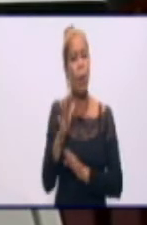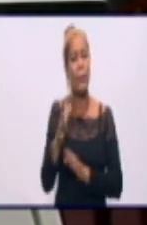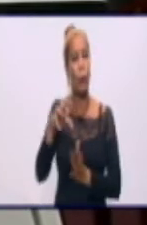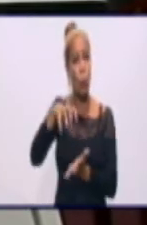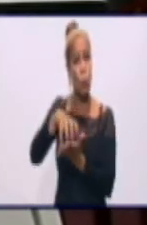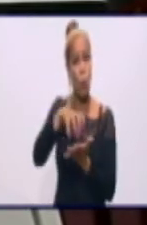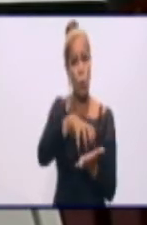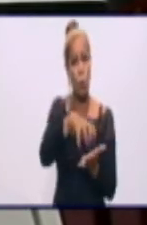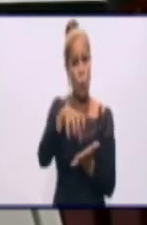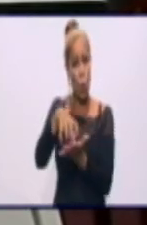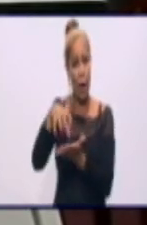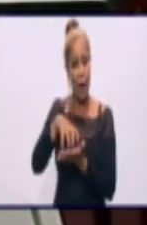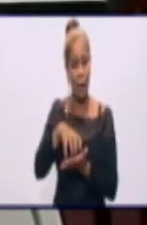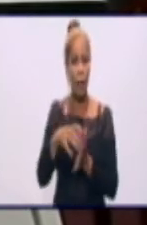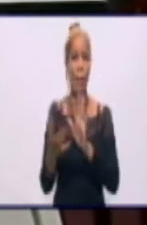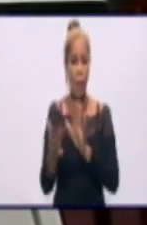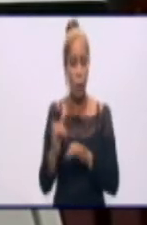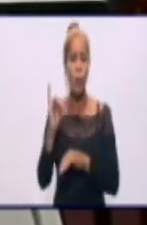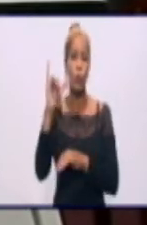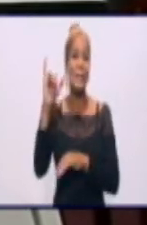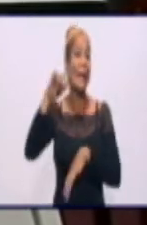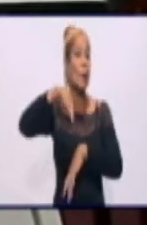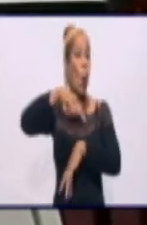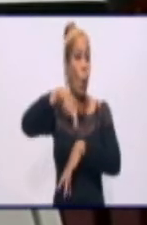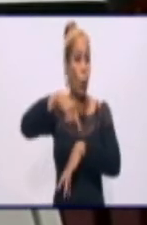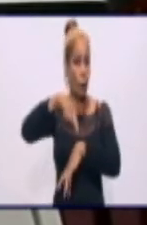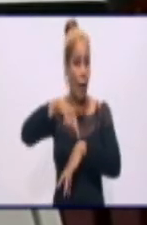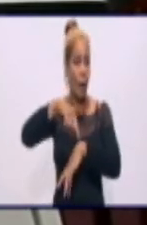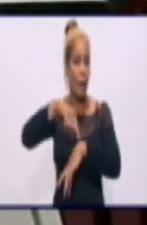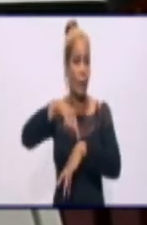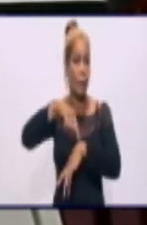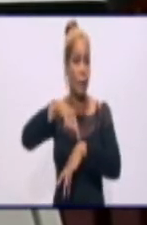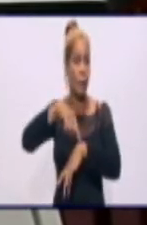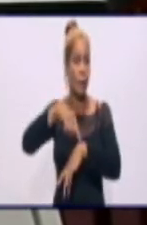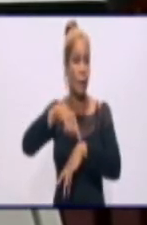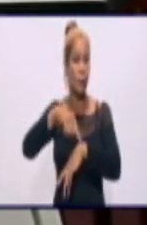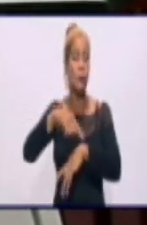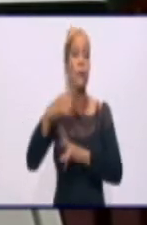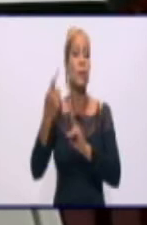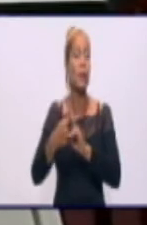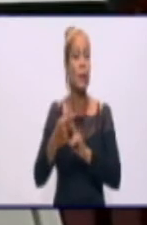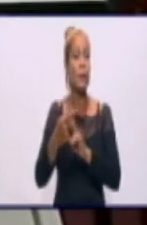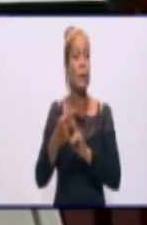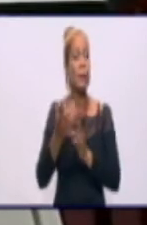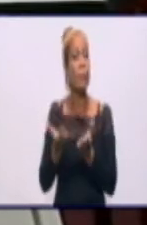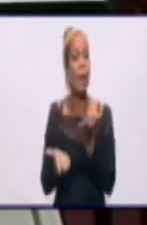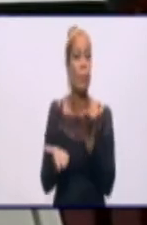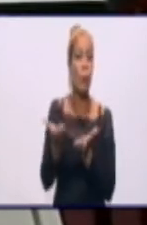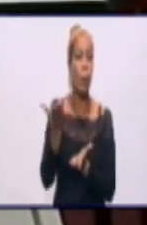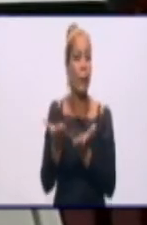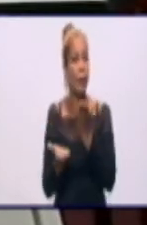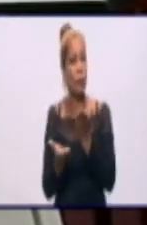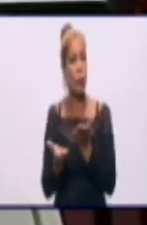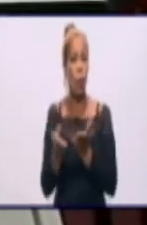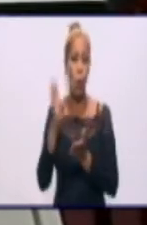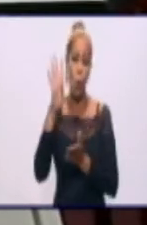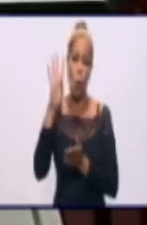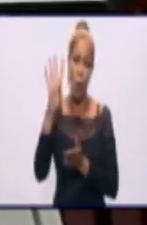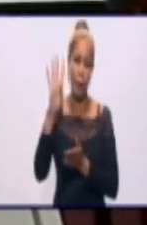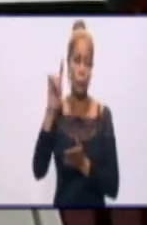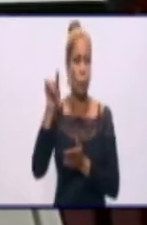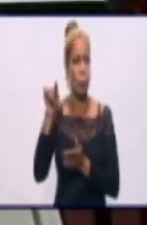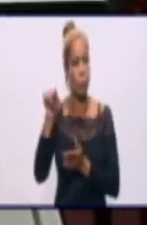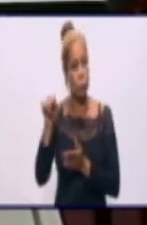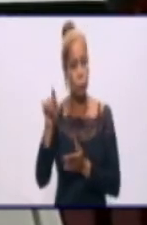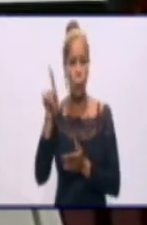el requisito era 6 horas como máximo y el promedio fue 4 horas y 39 minutos y se afectaron 35 circuitos que